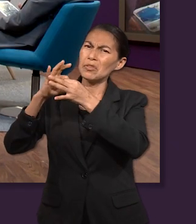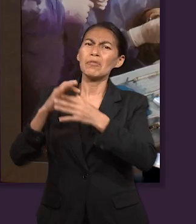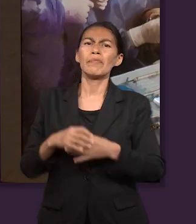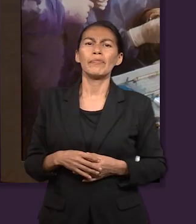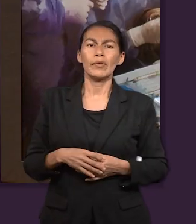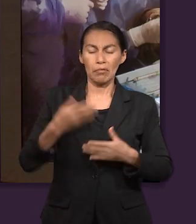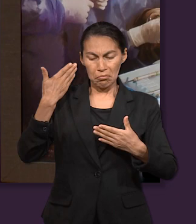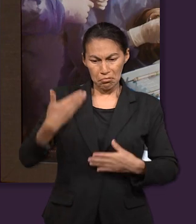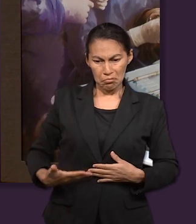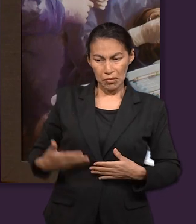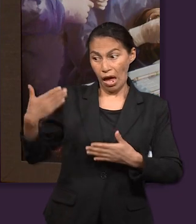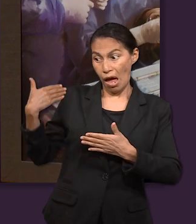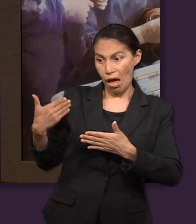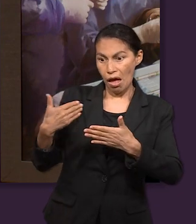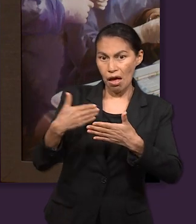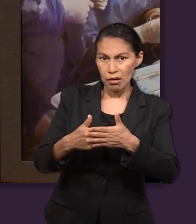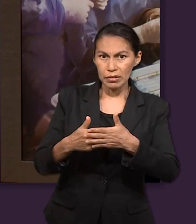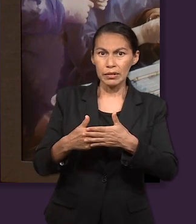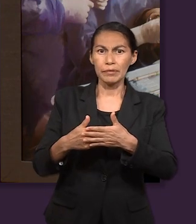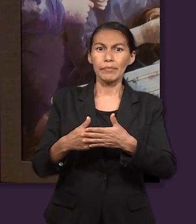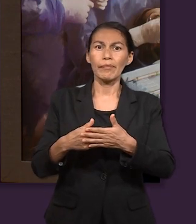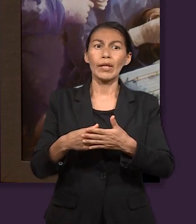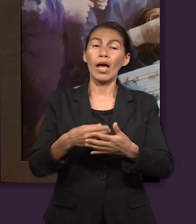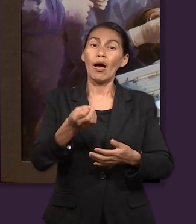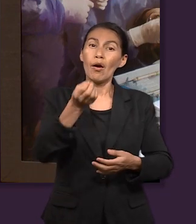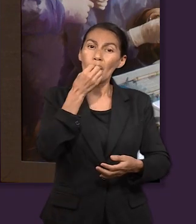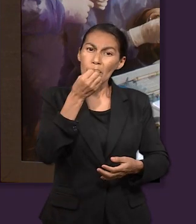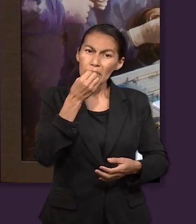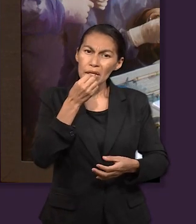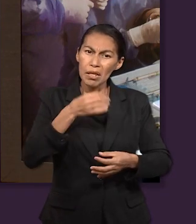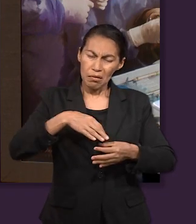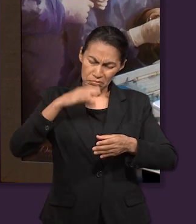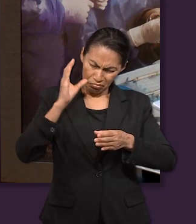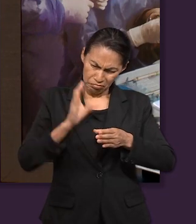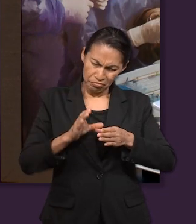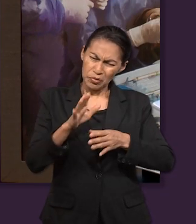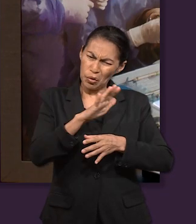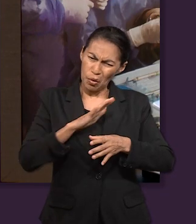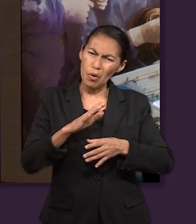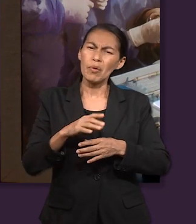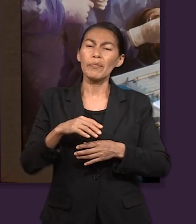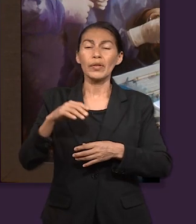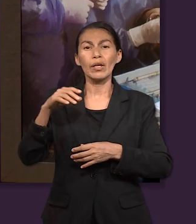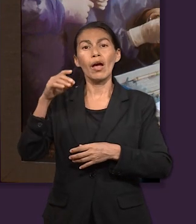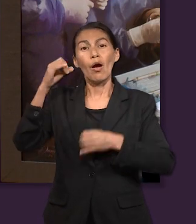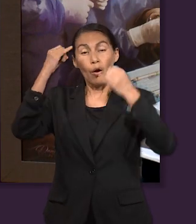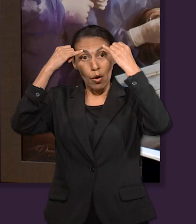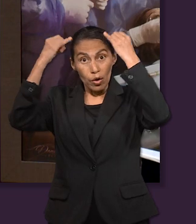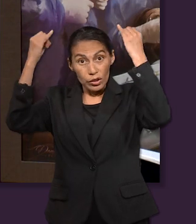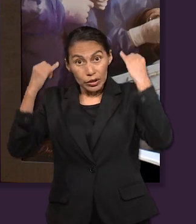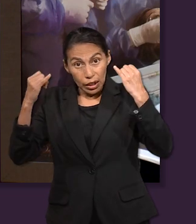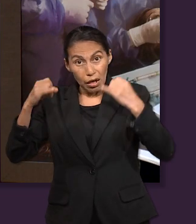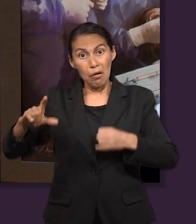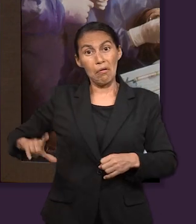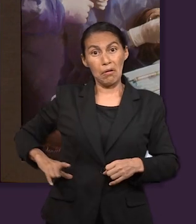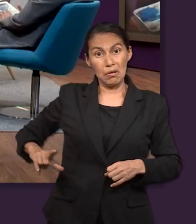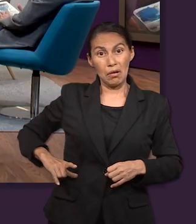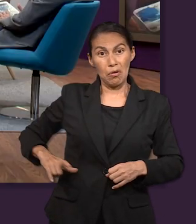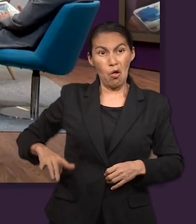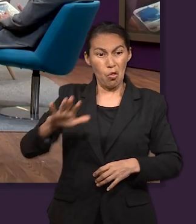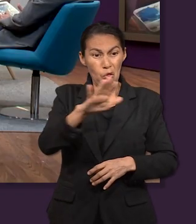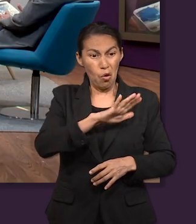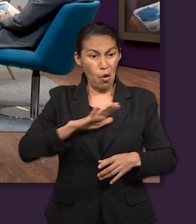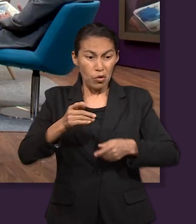hasta este día. El alimento fue clave y el hecho que José como gobernador administrara en una región